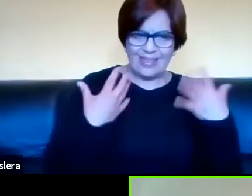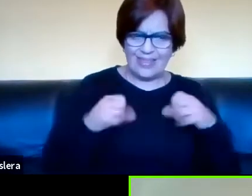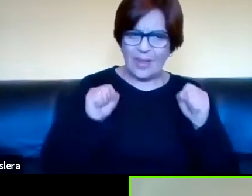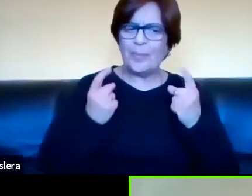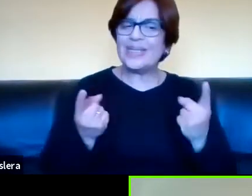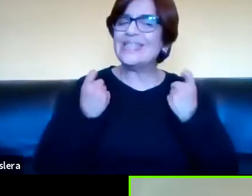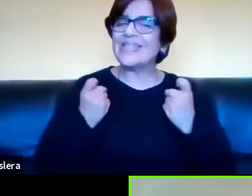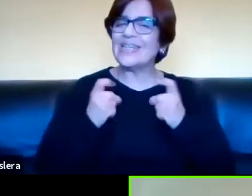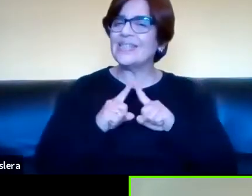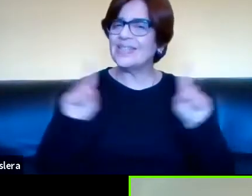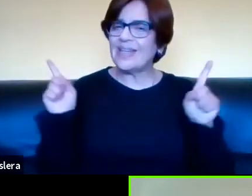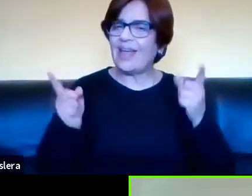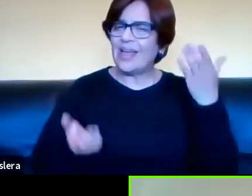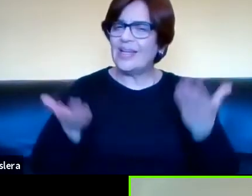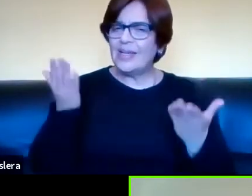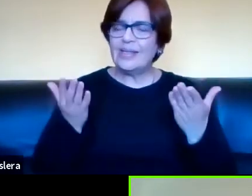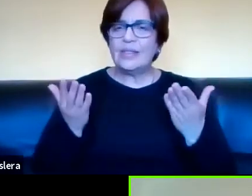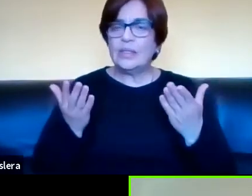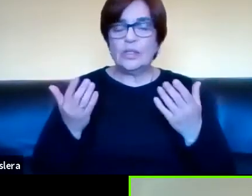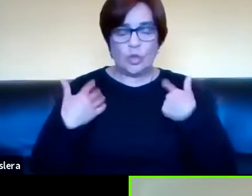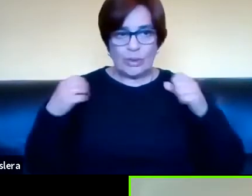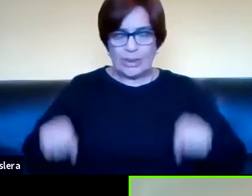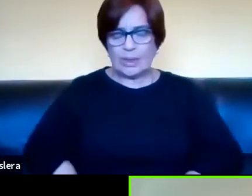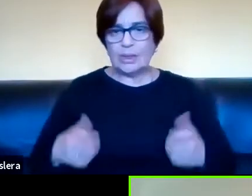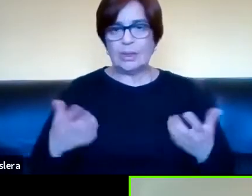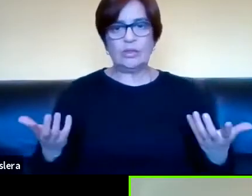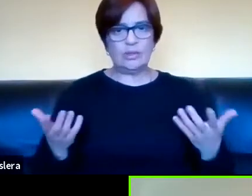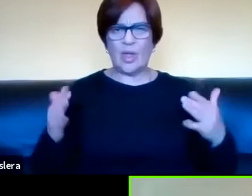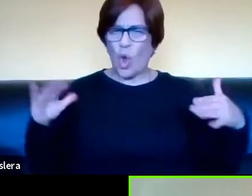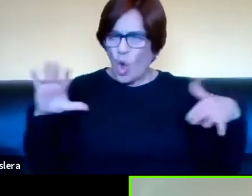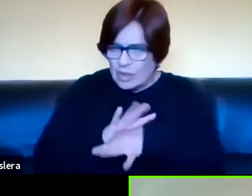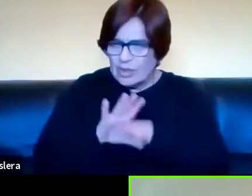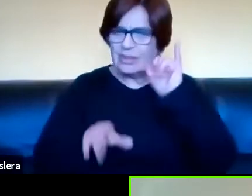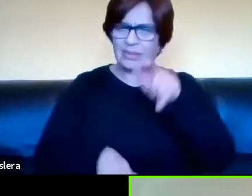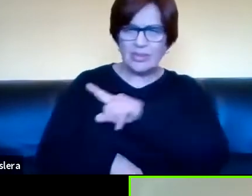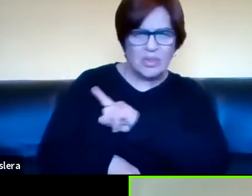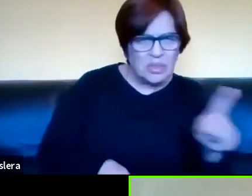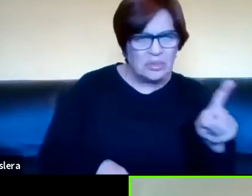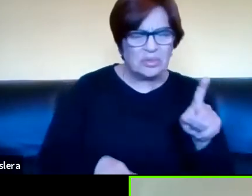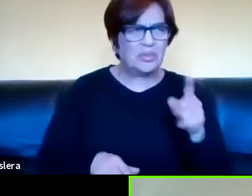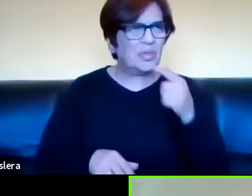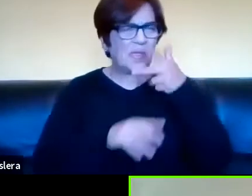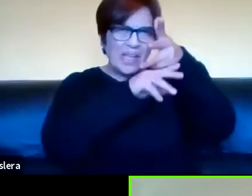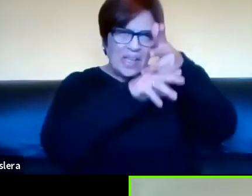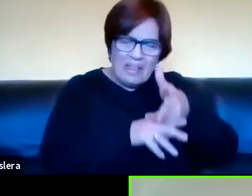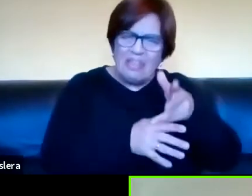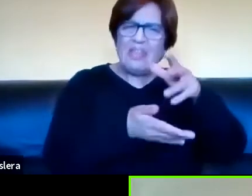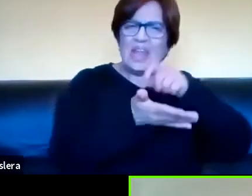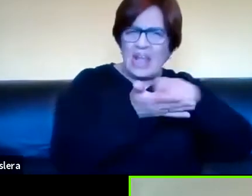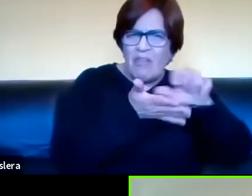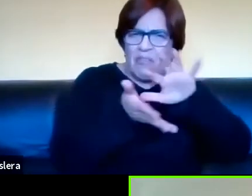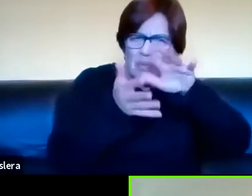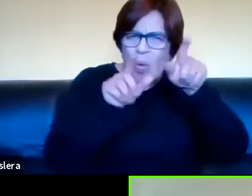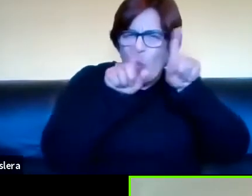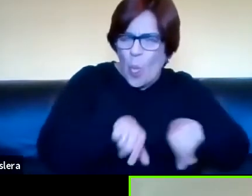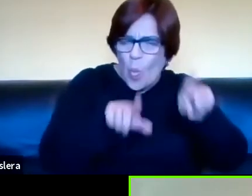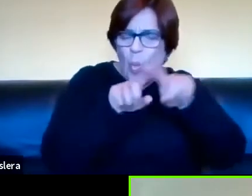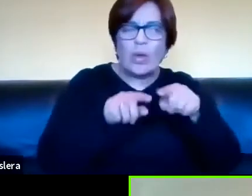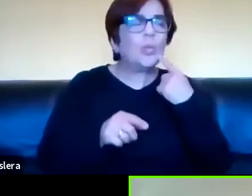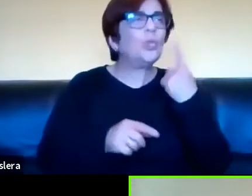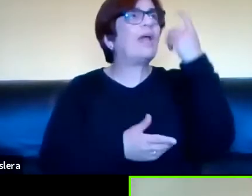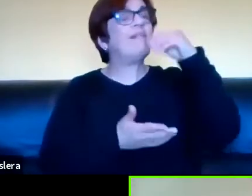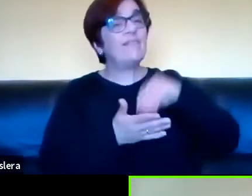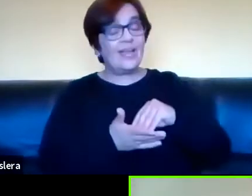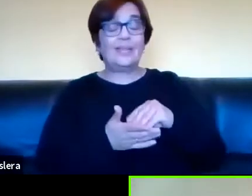esa diferencia porque no la entiendo, es lo mismo, puedo decir que es escritura y un día charlando con ella,